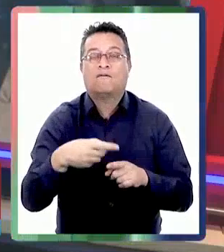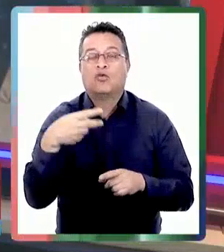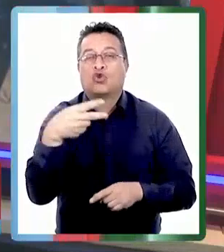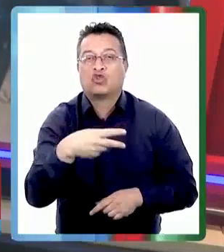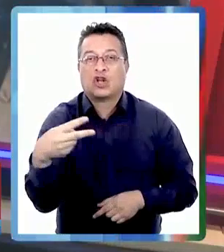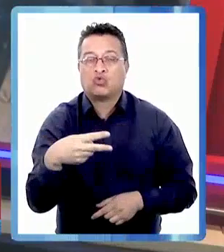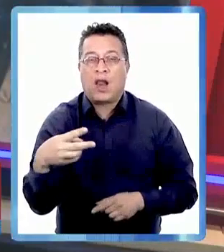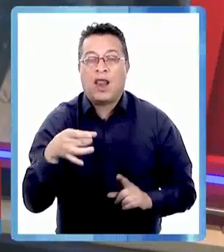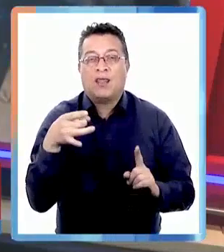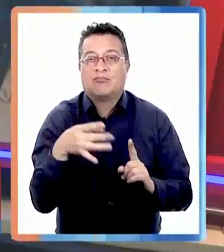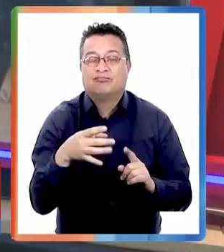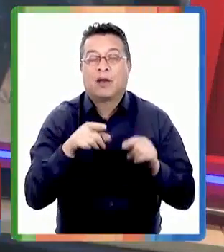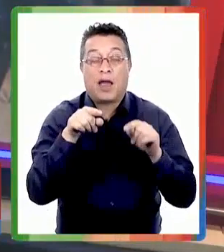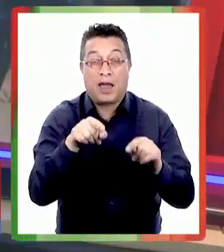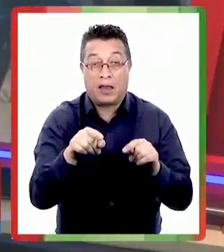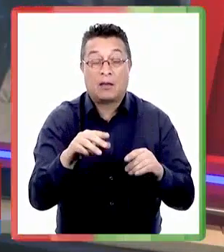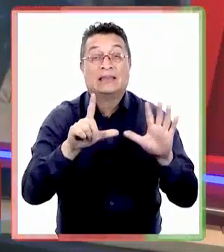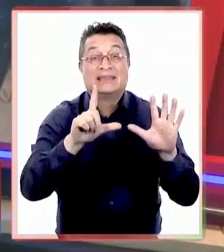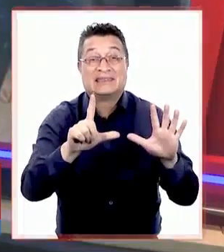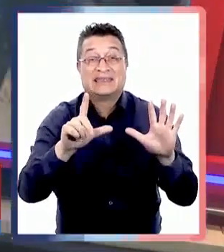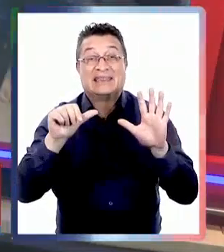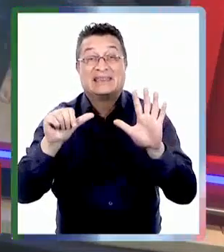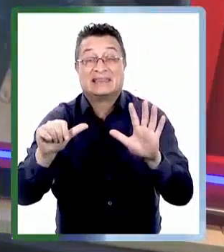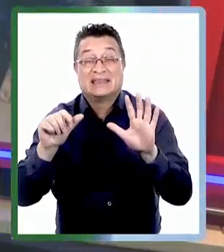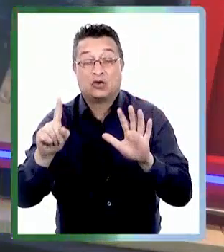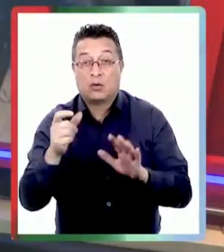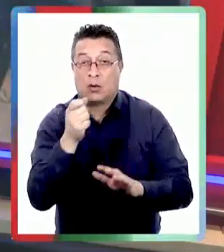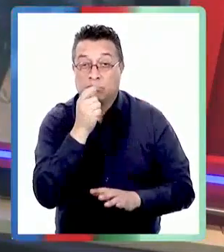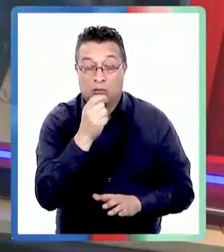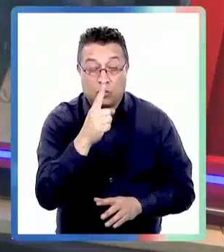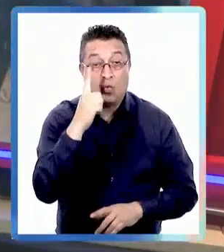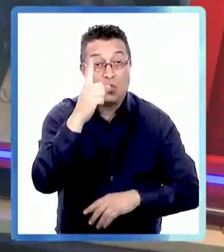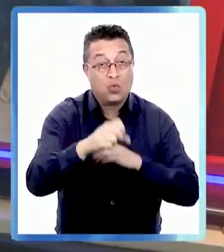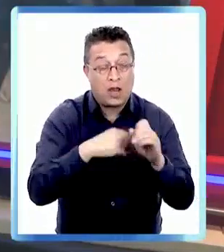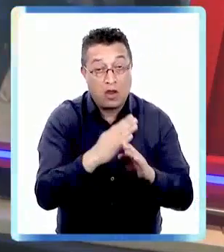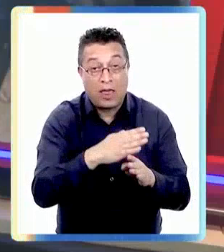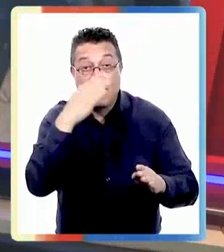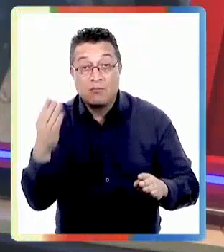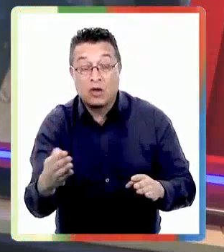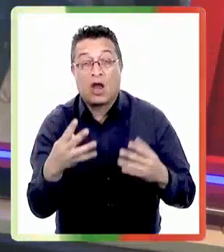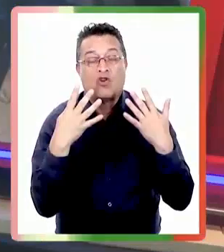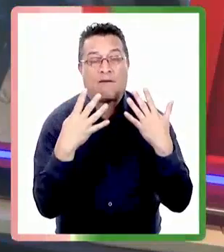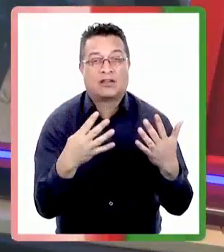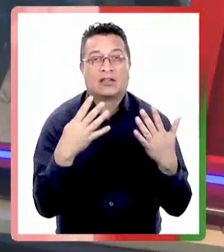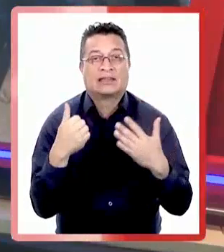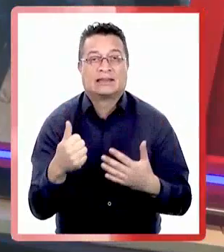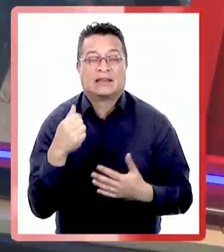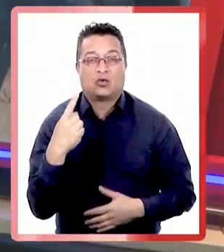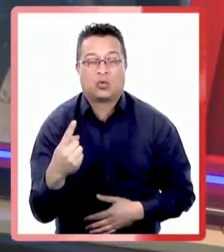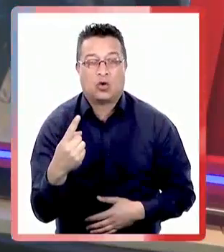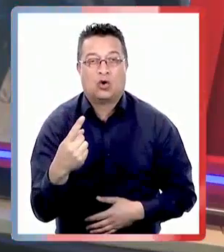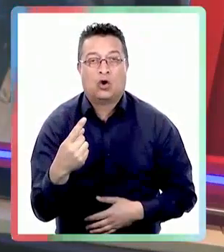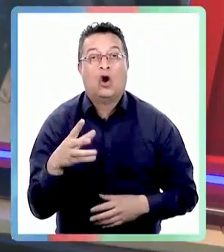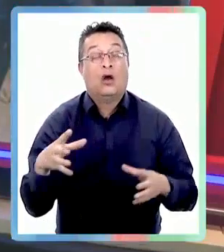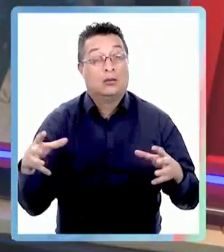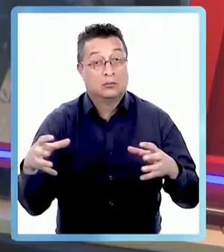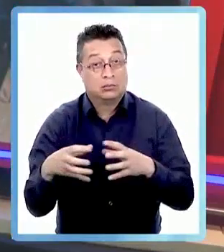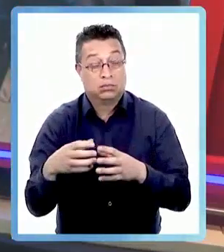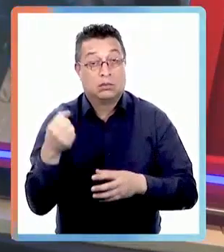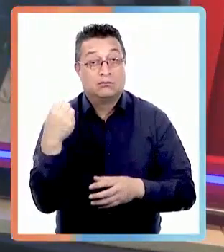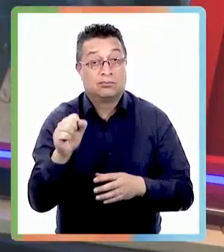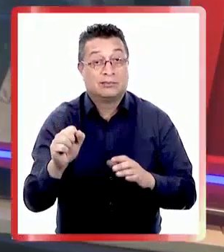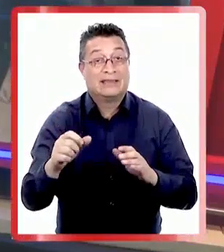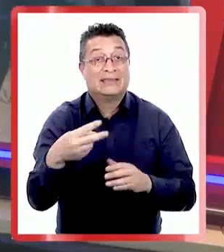por delitos sexuales el 2021 recibieron 761 denuncias y al año siguiente 961